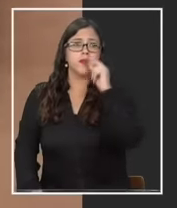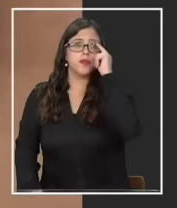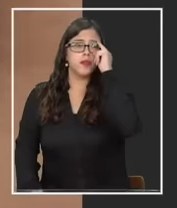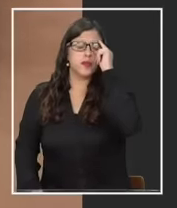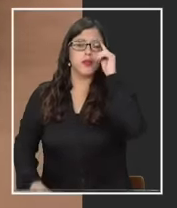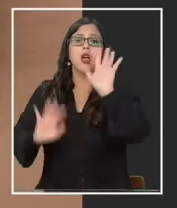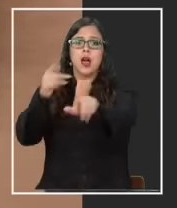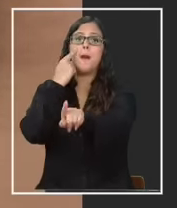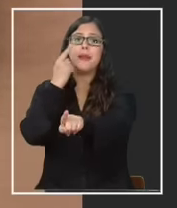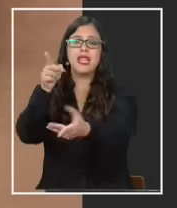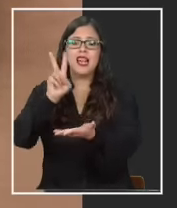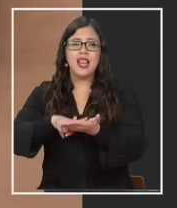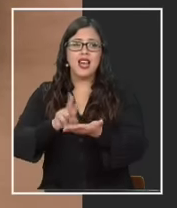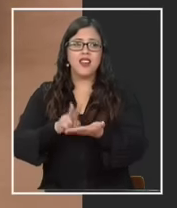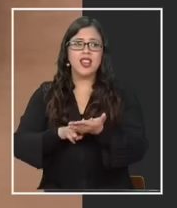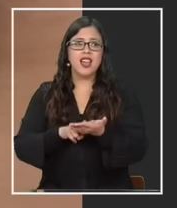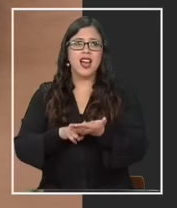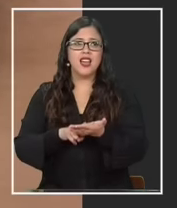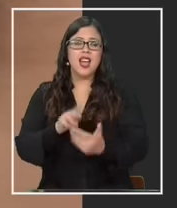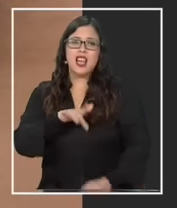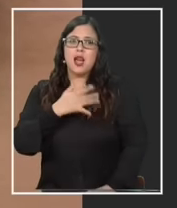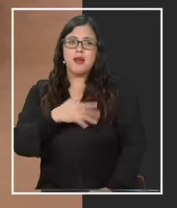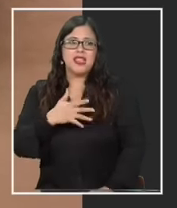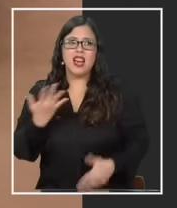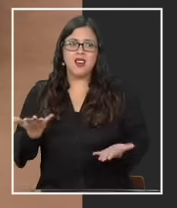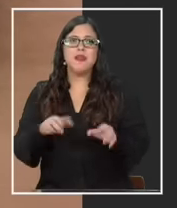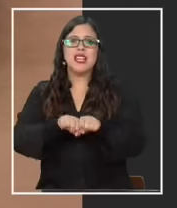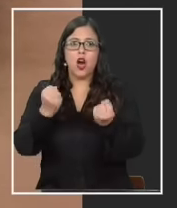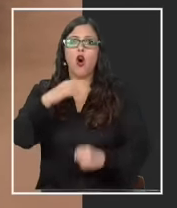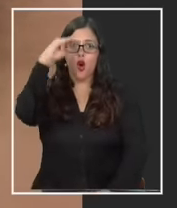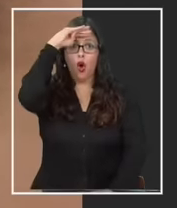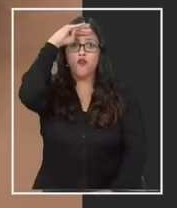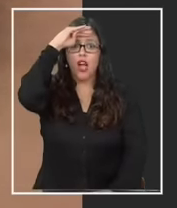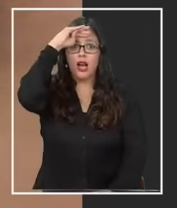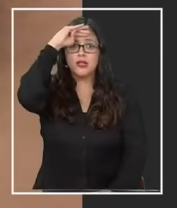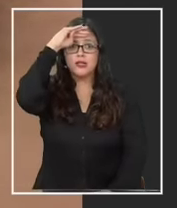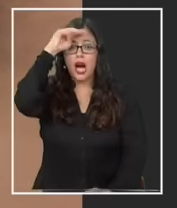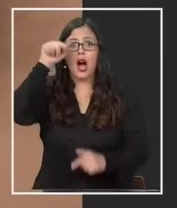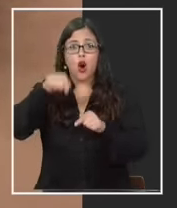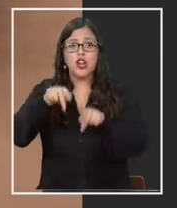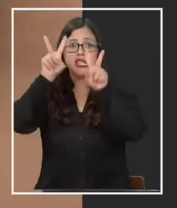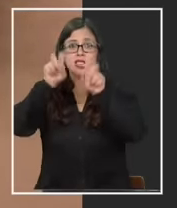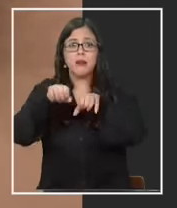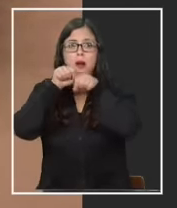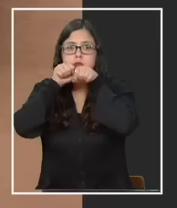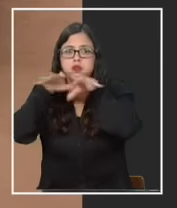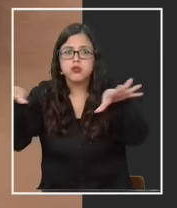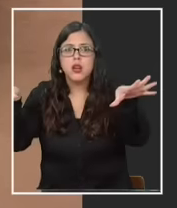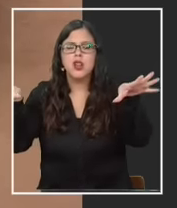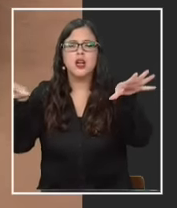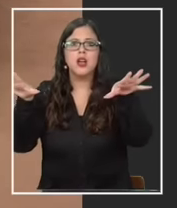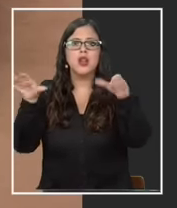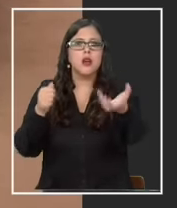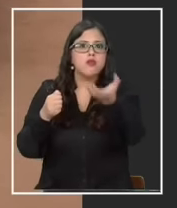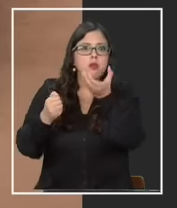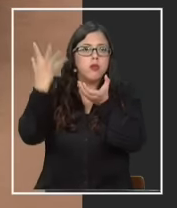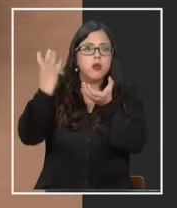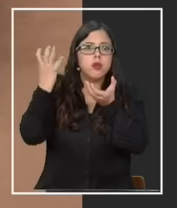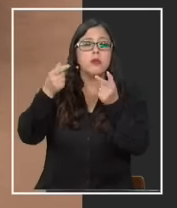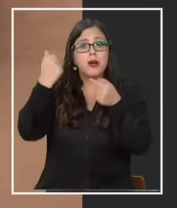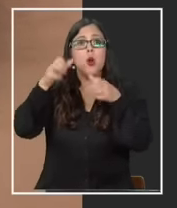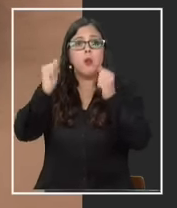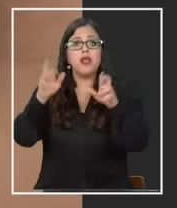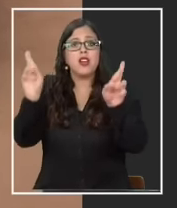mire la verdad que es lamentable y se quiebran las confianzas con estas filtraciones pero las confianzas pueden volver a